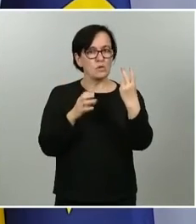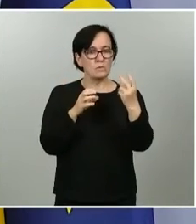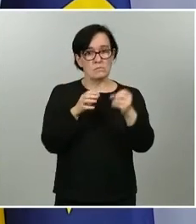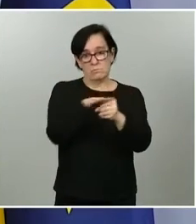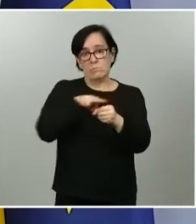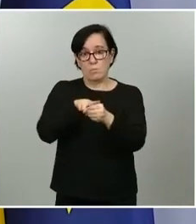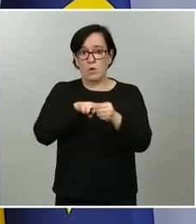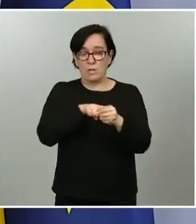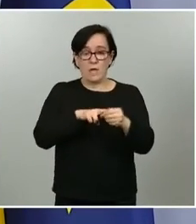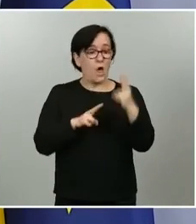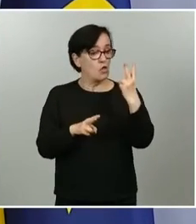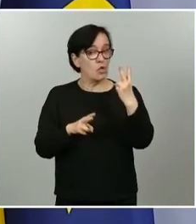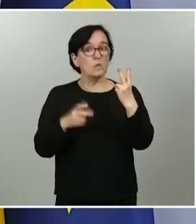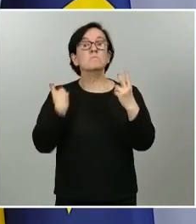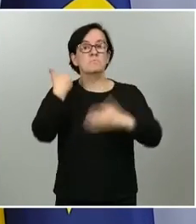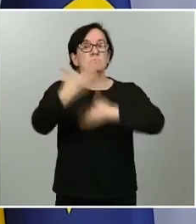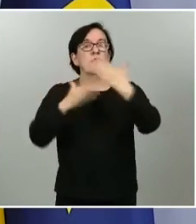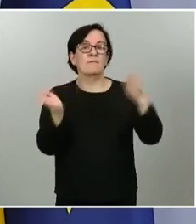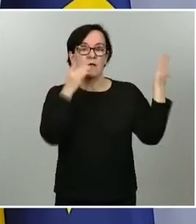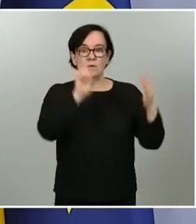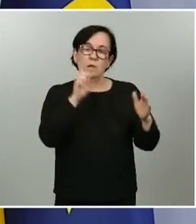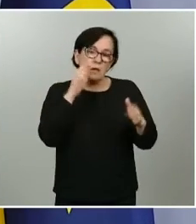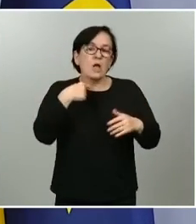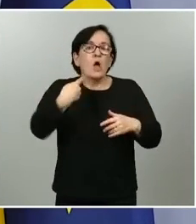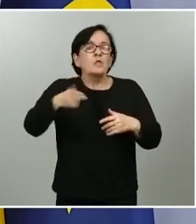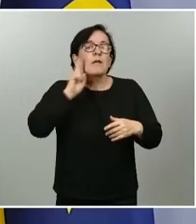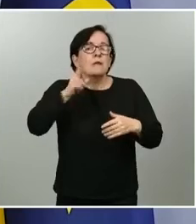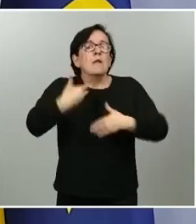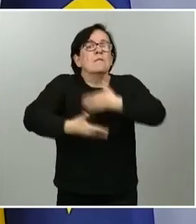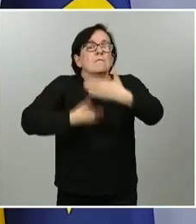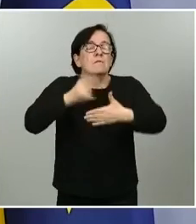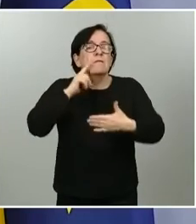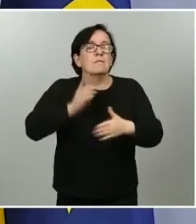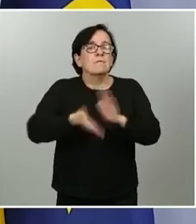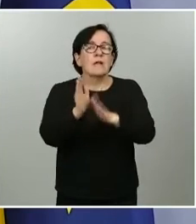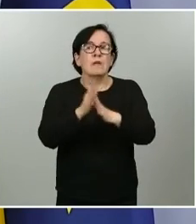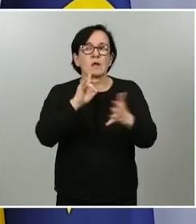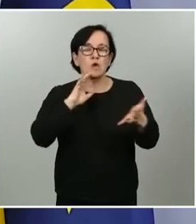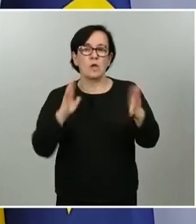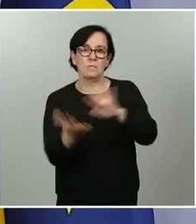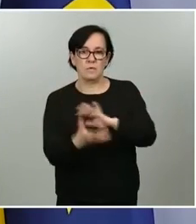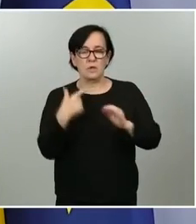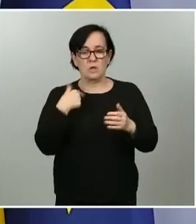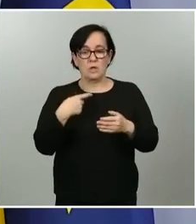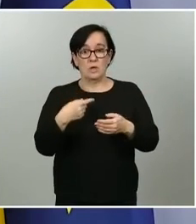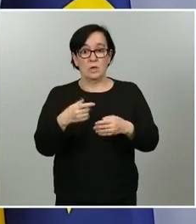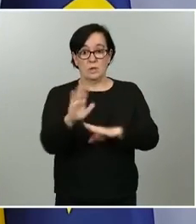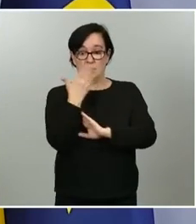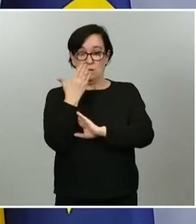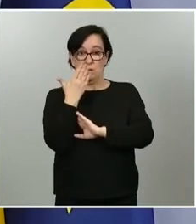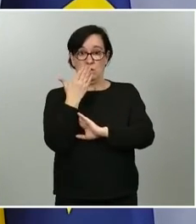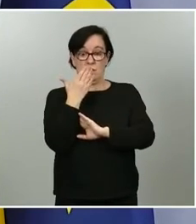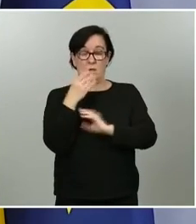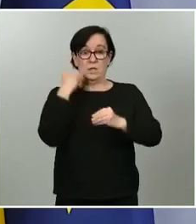esas dos han podido progresar las otras vamos a ir viendo cómo evoluciona la PIDE vamos a ir viendo también la solicitud que se nos la propuesta que se nos hace